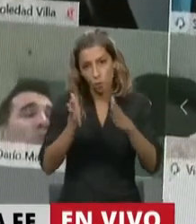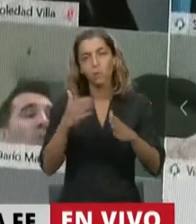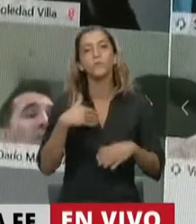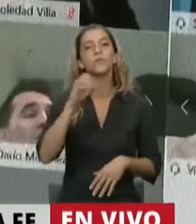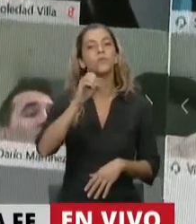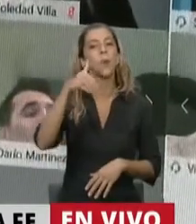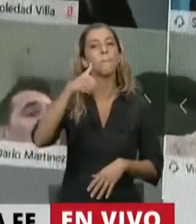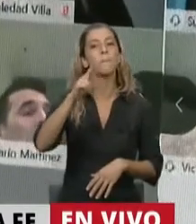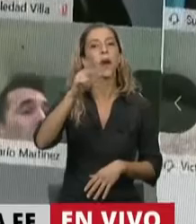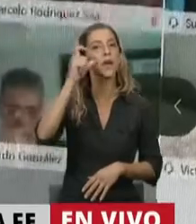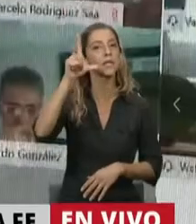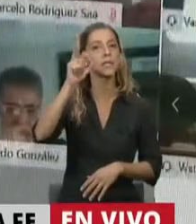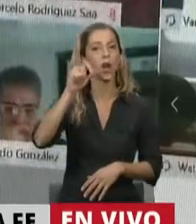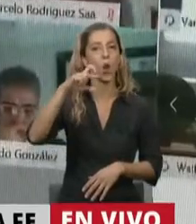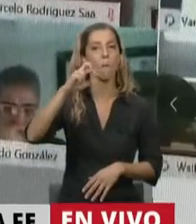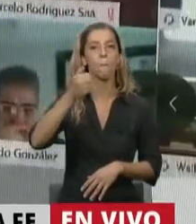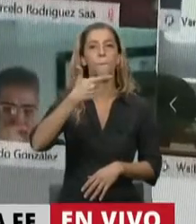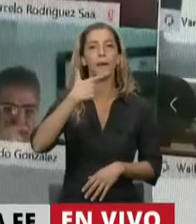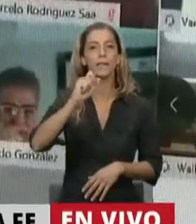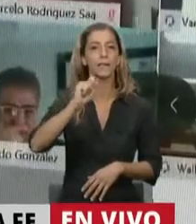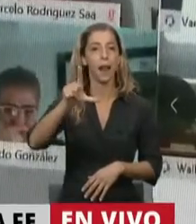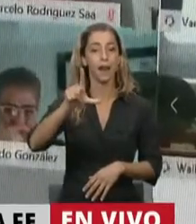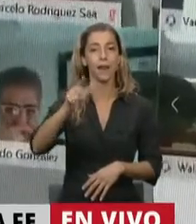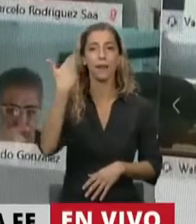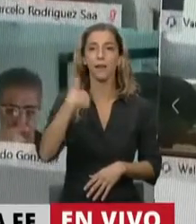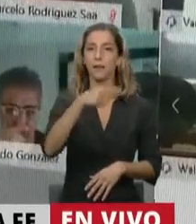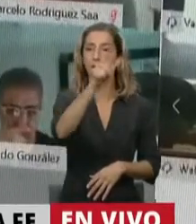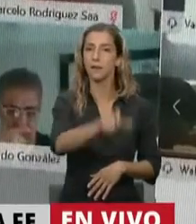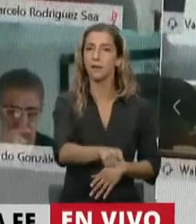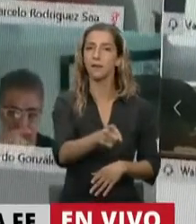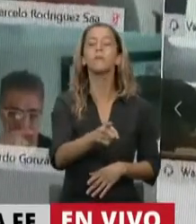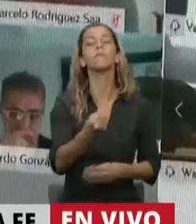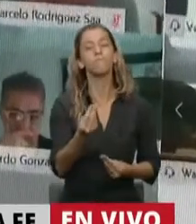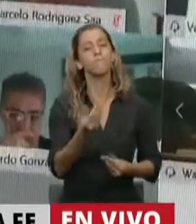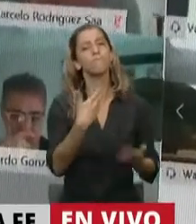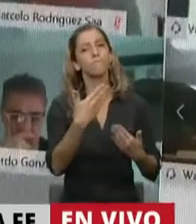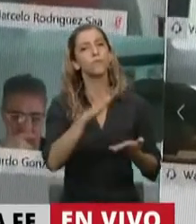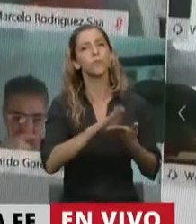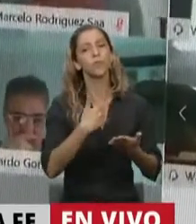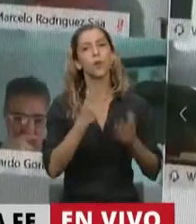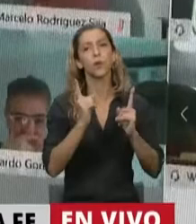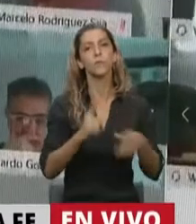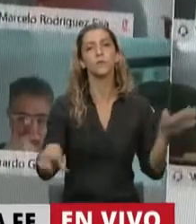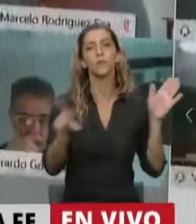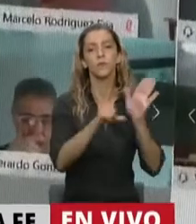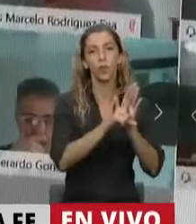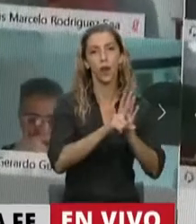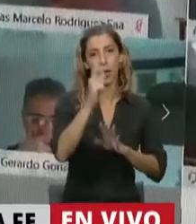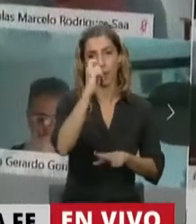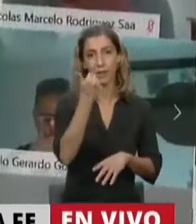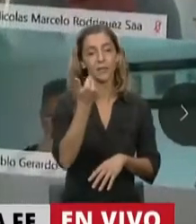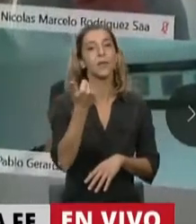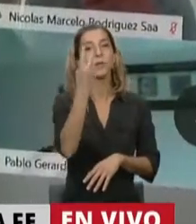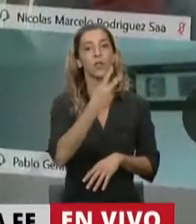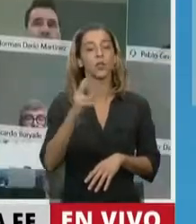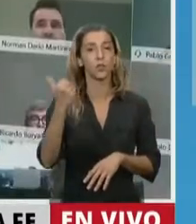y reflexionaba por qué en el año 2006 el artículo 109 de la ley 26.206 cerraba